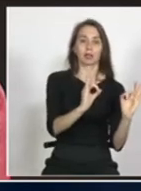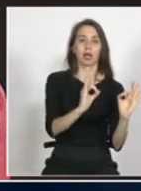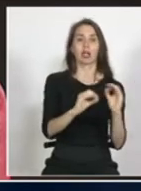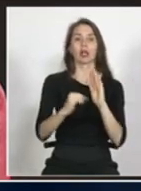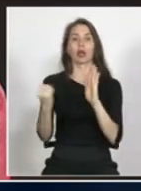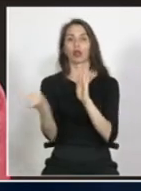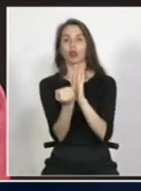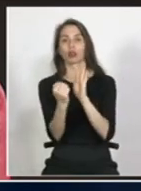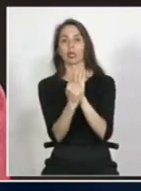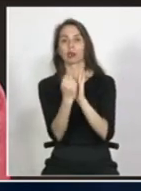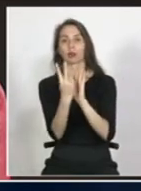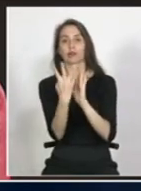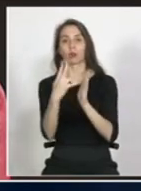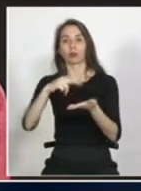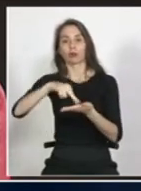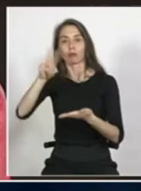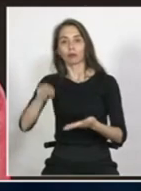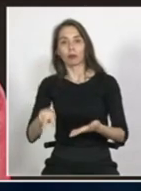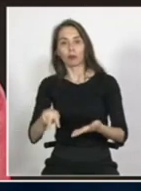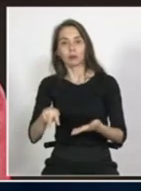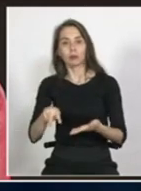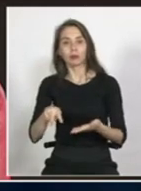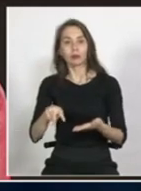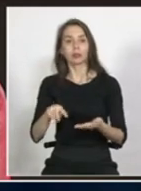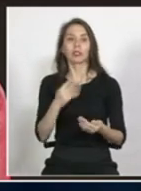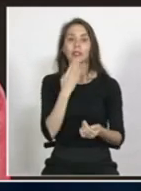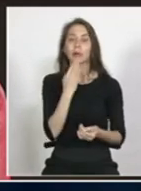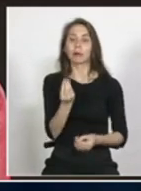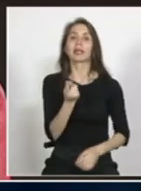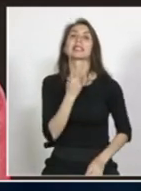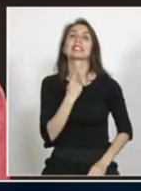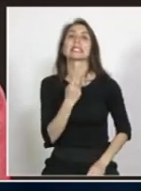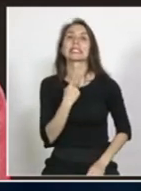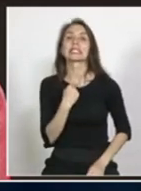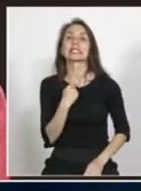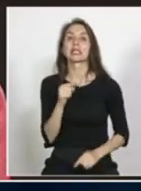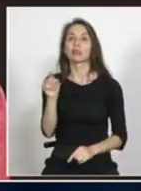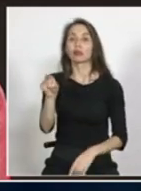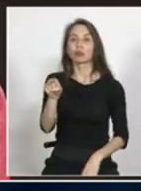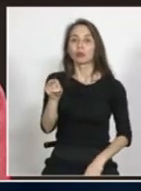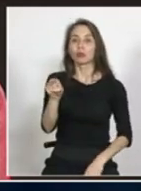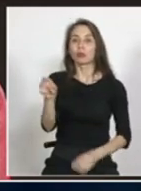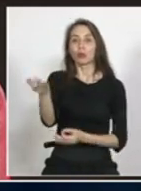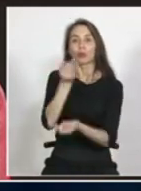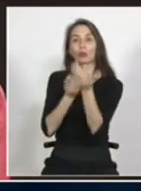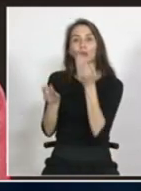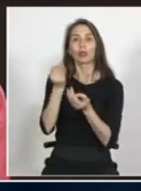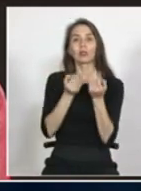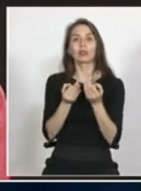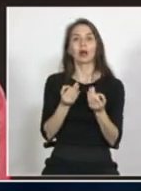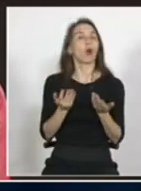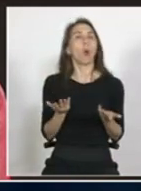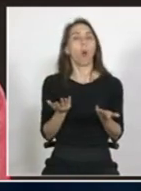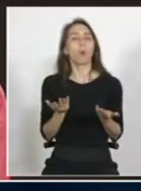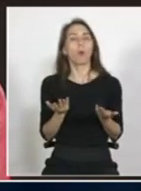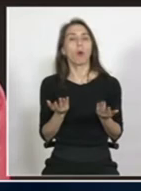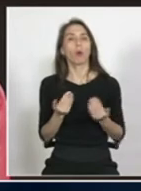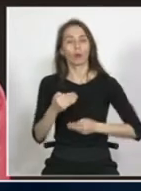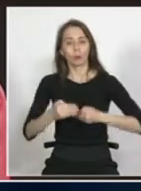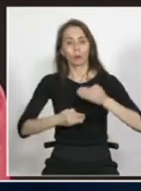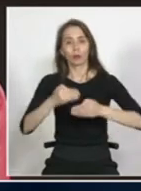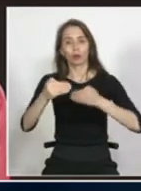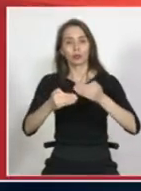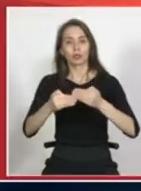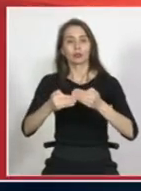artículo 24 de la convención entonces creo que también es interesante ver que tú nos relates cómo ha sido cómo es el proceso